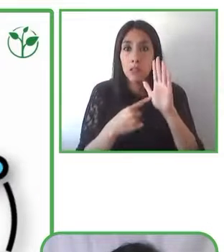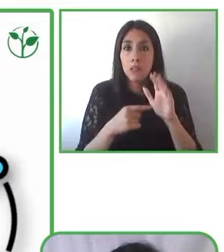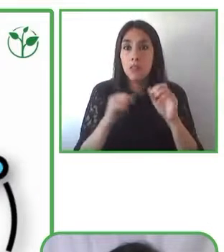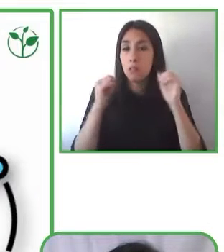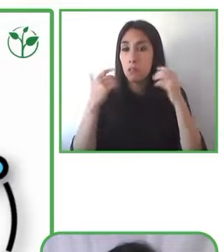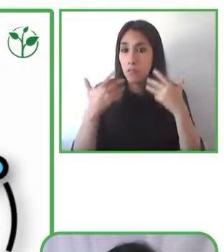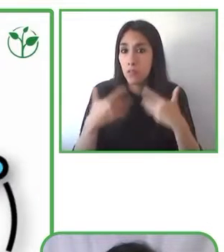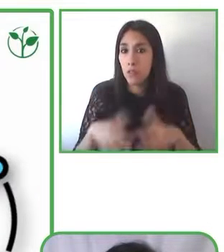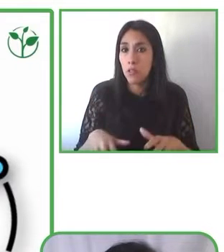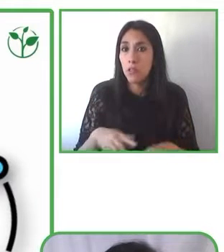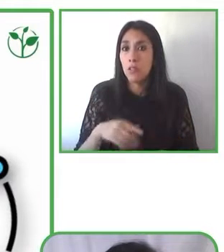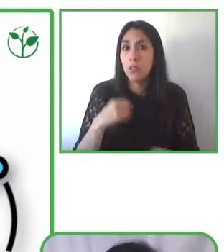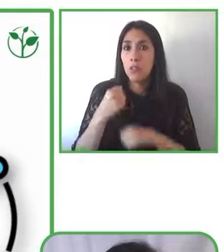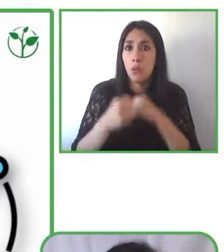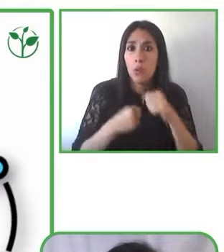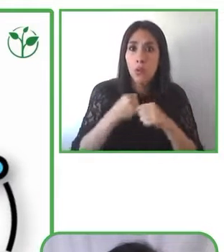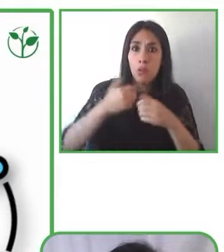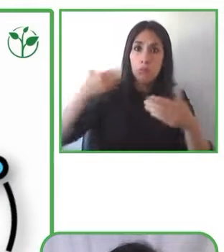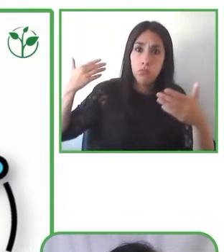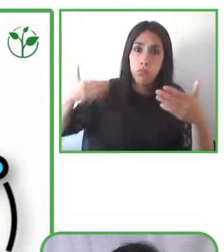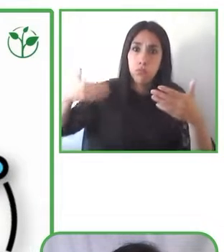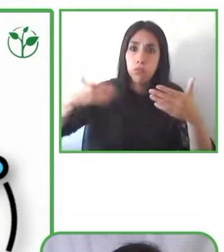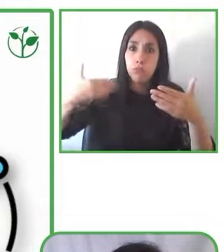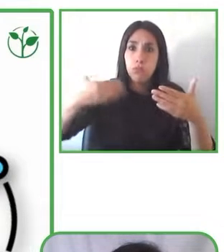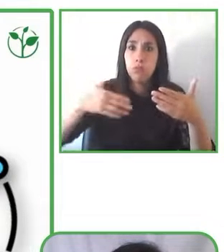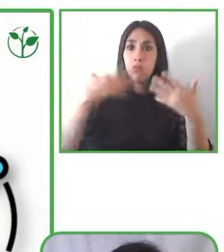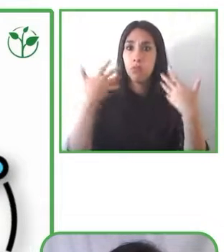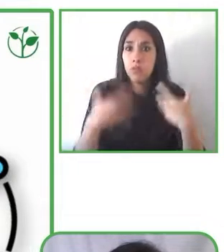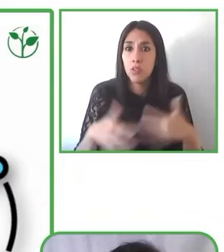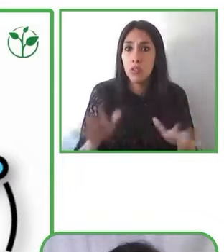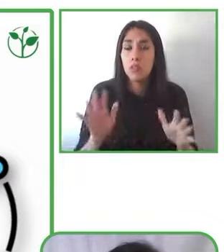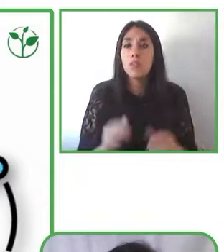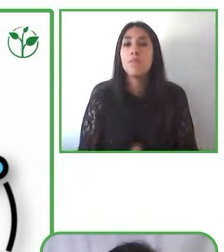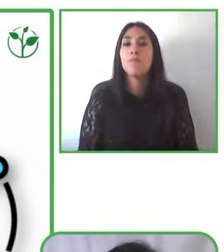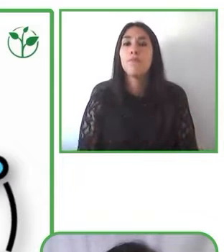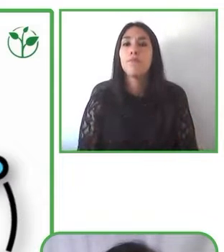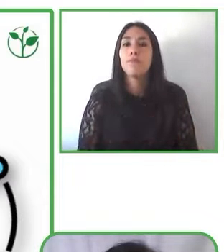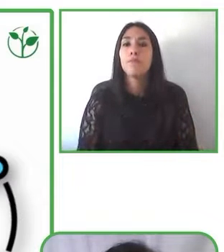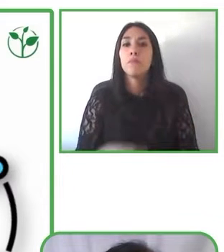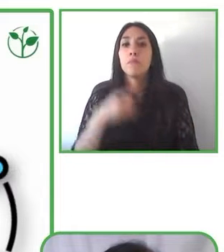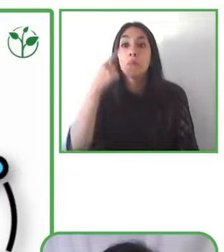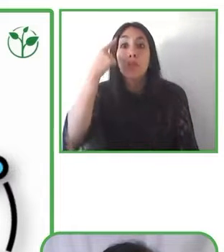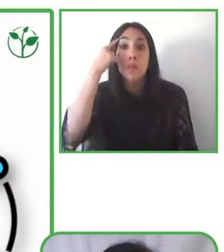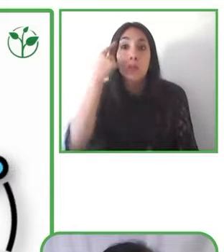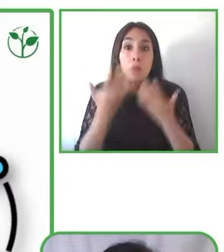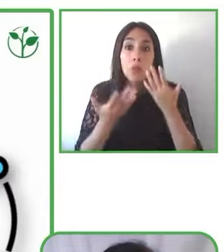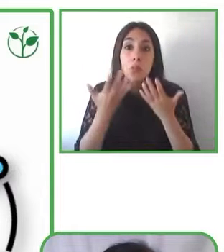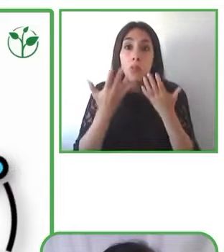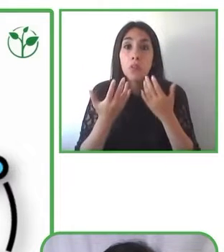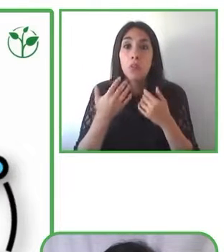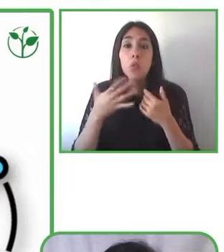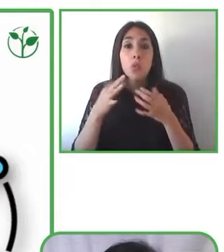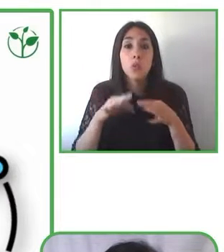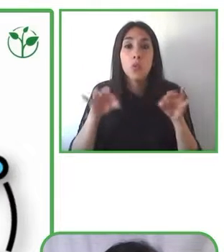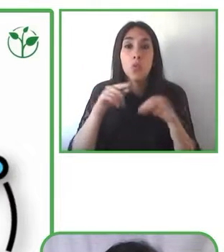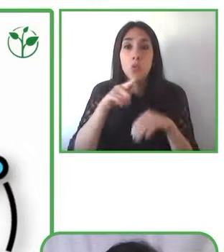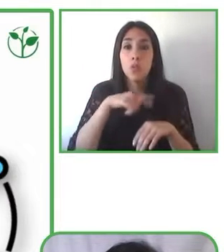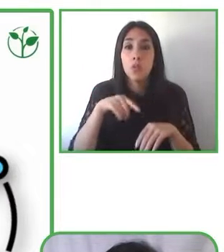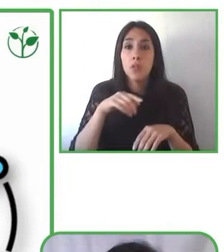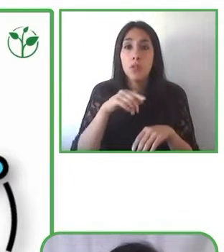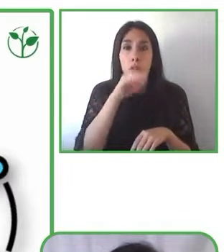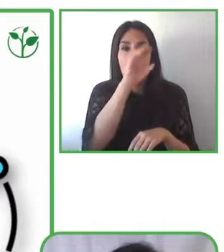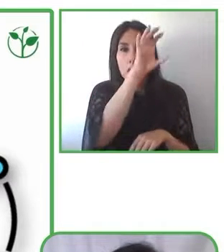creemos fundamentalmente que nuestra materia lectiva ha producido un cambio importante en la mentalidad de los